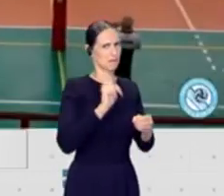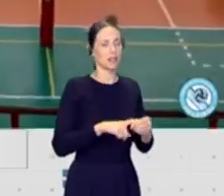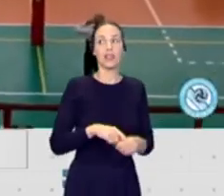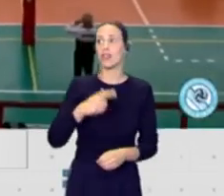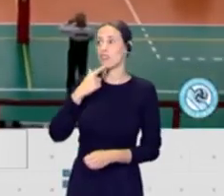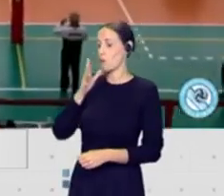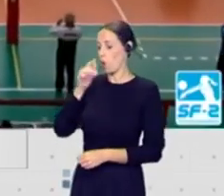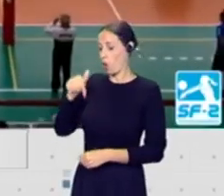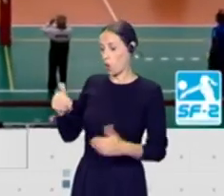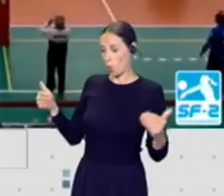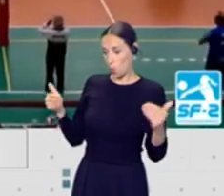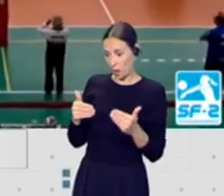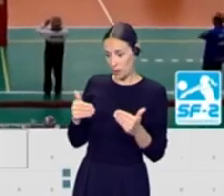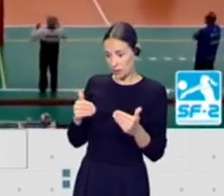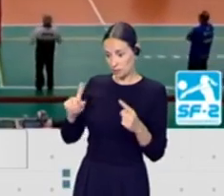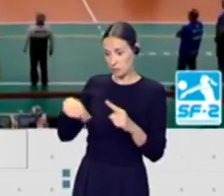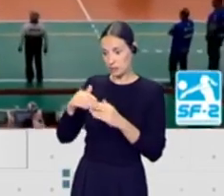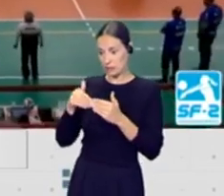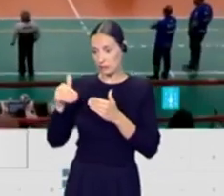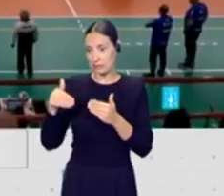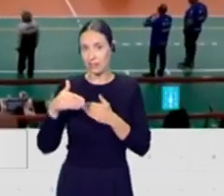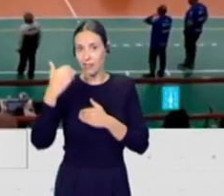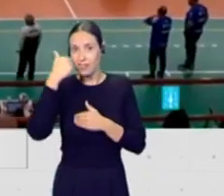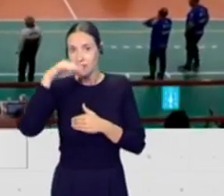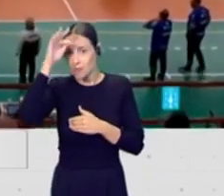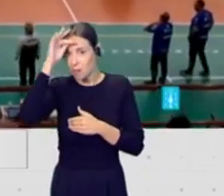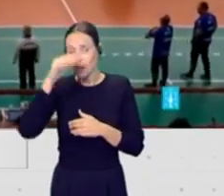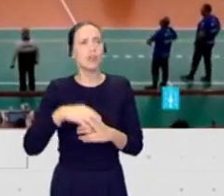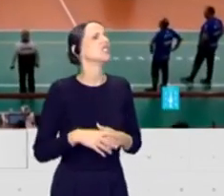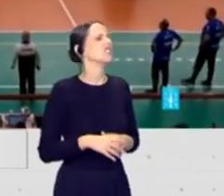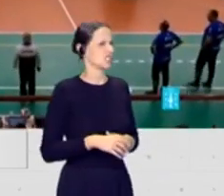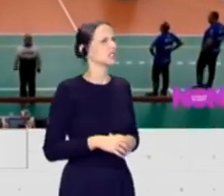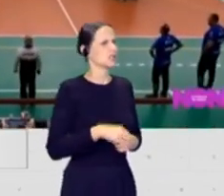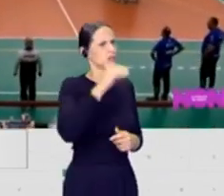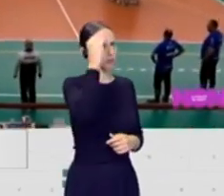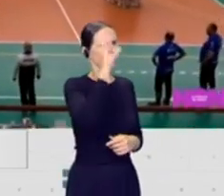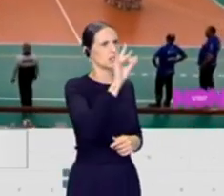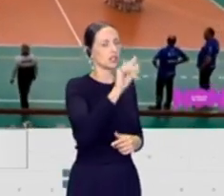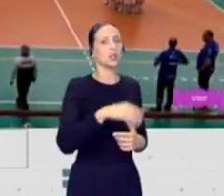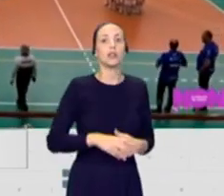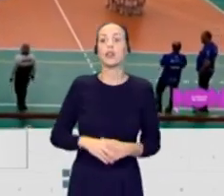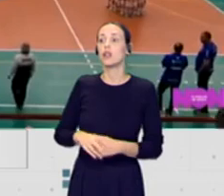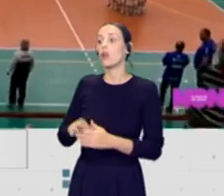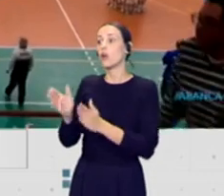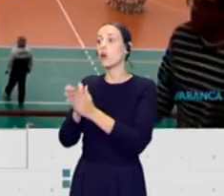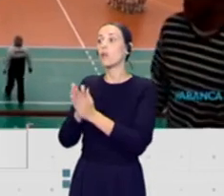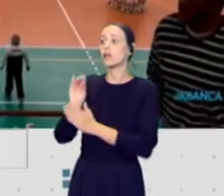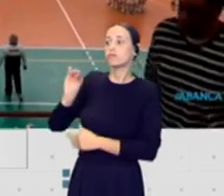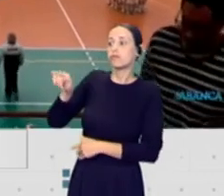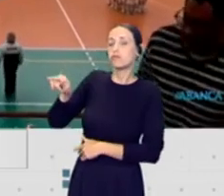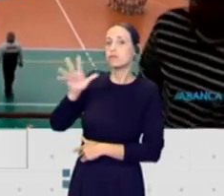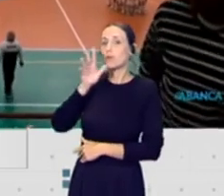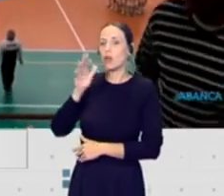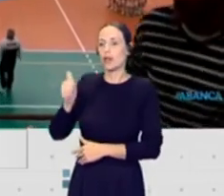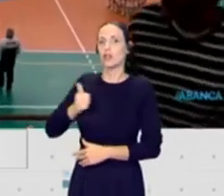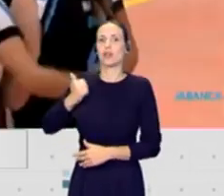hoy es jueves y juegan el fin de semana, o sea, que están ahí al lado ya el partido. Sí, sí. Yo creo que sí. Le preguntaba a tu compañero del equipo masculino por la coincidencia de